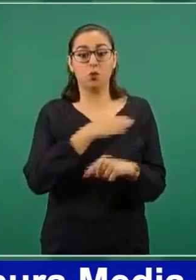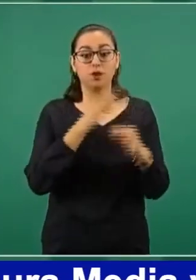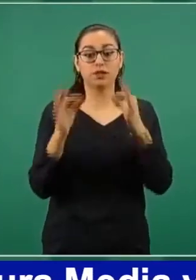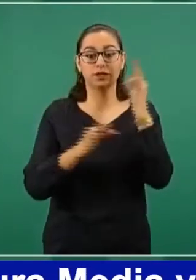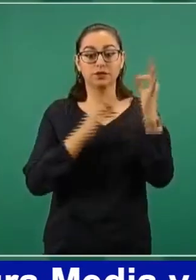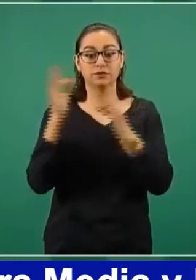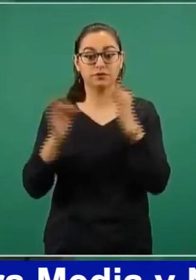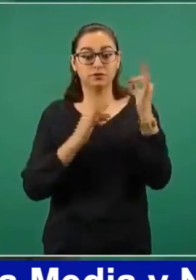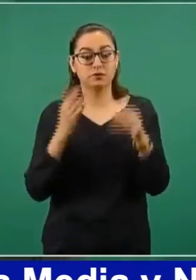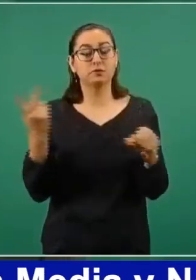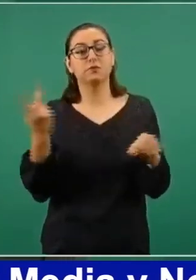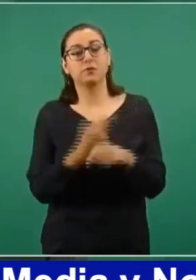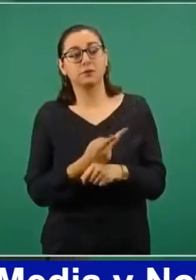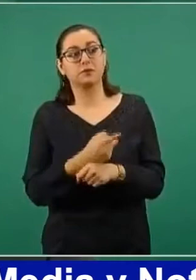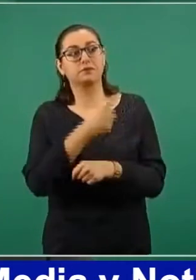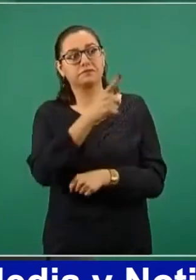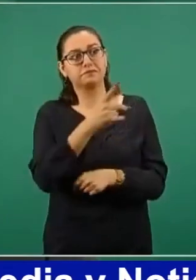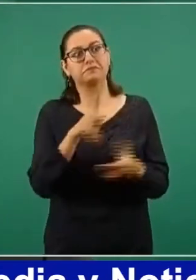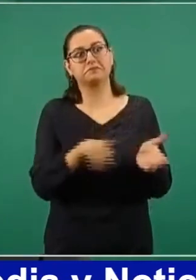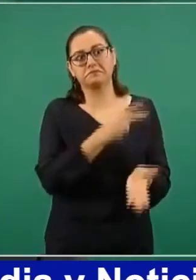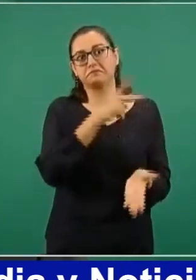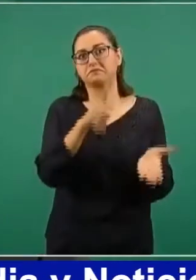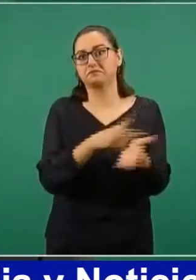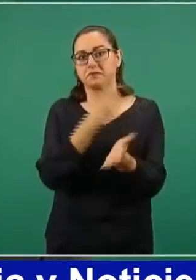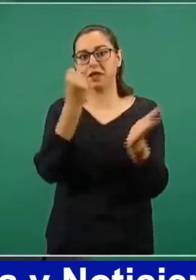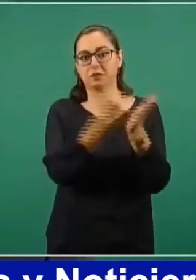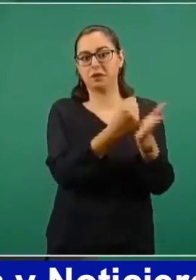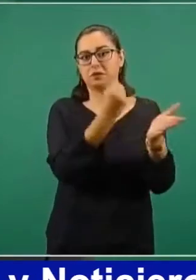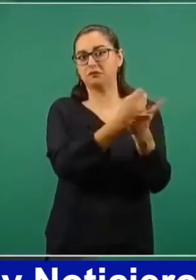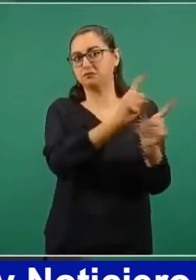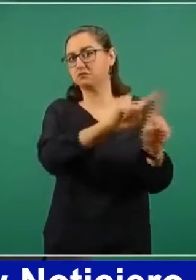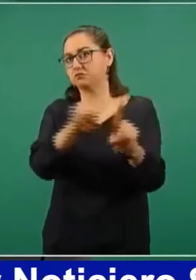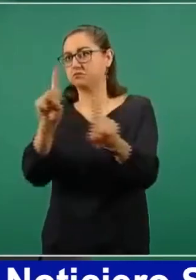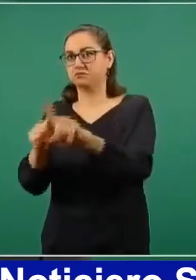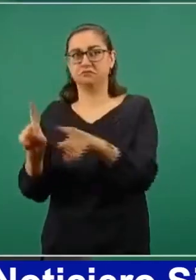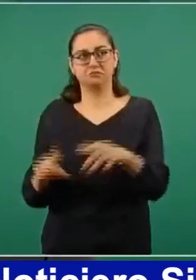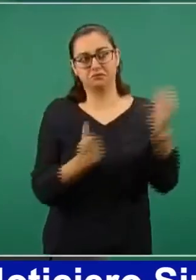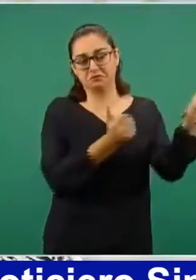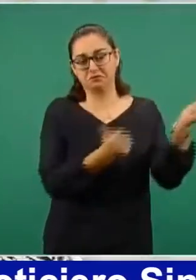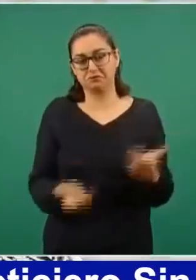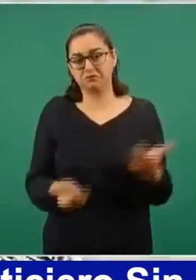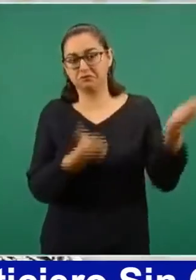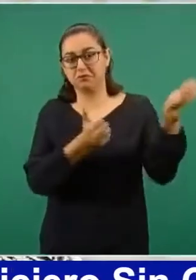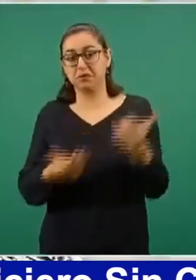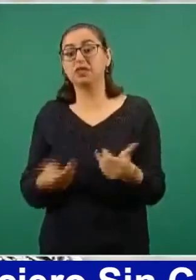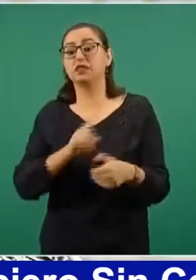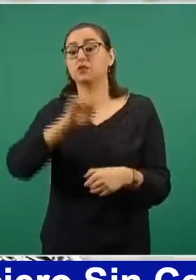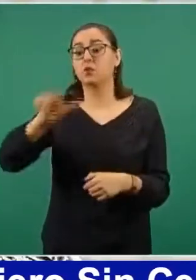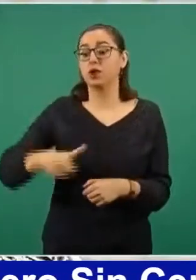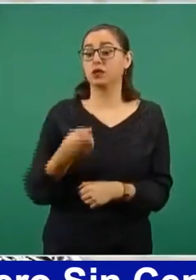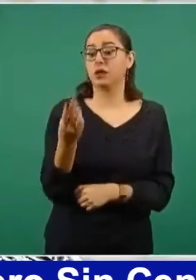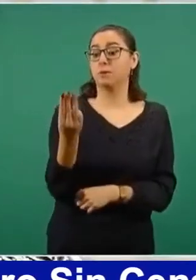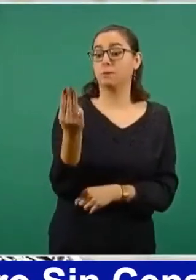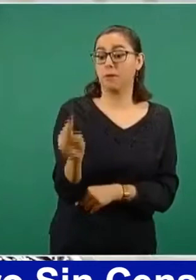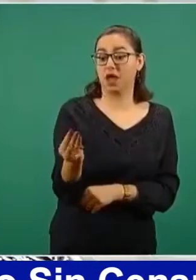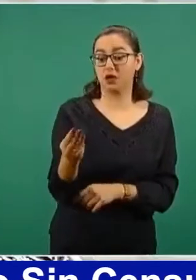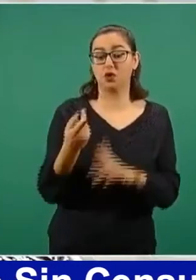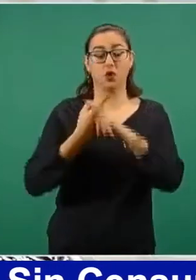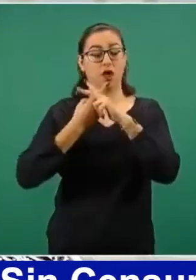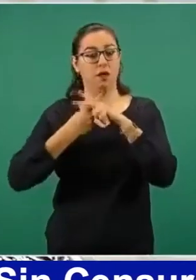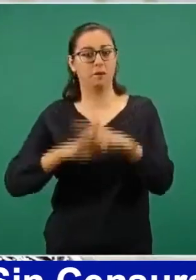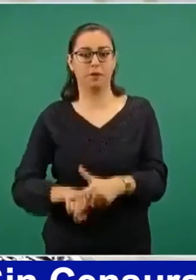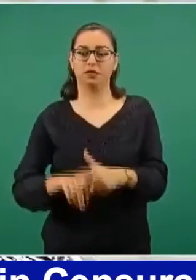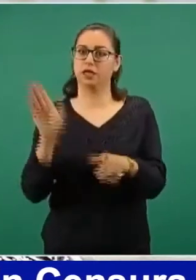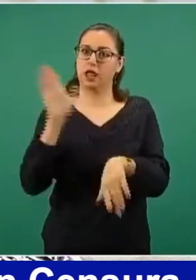cantidad todo el tiempo, y justamente a partir de mayo ya tenemos un crecimiento muy amplio en la cantidad de entregas